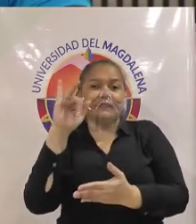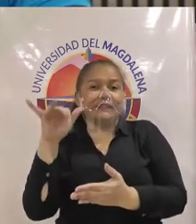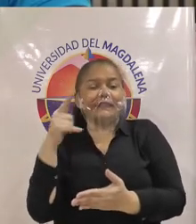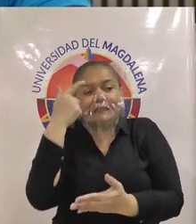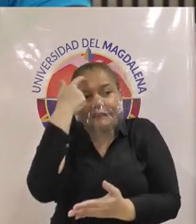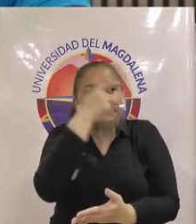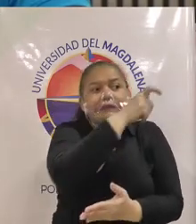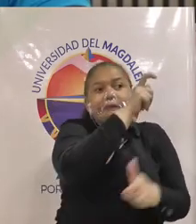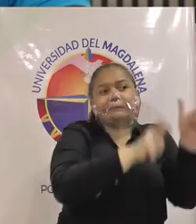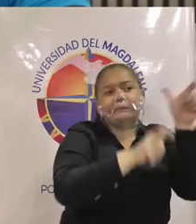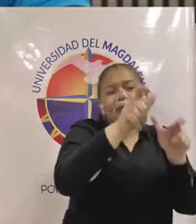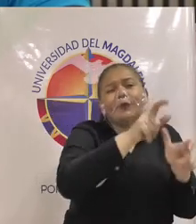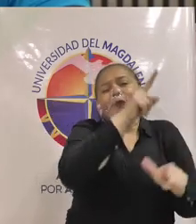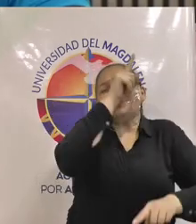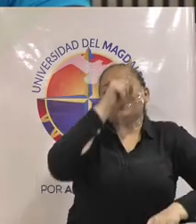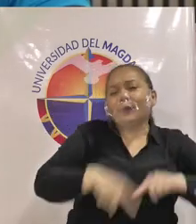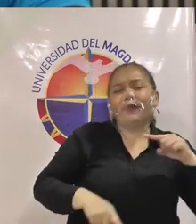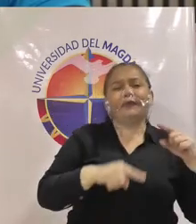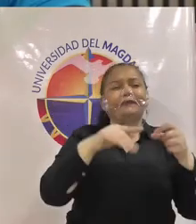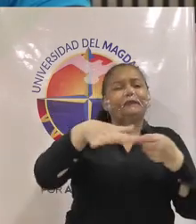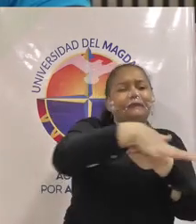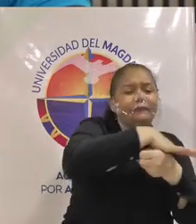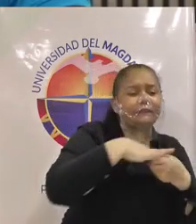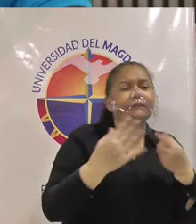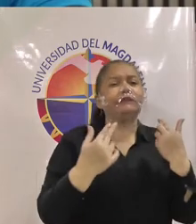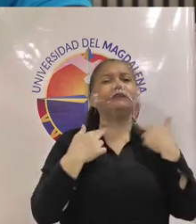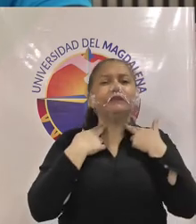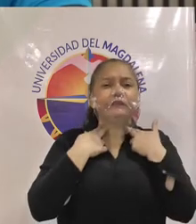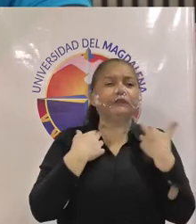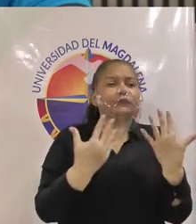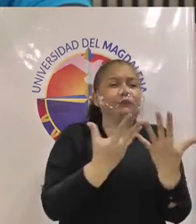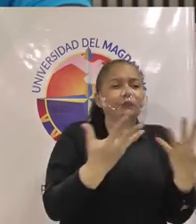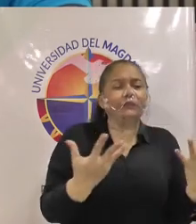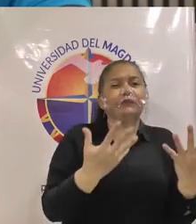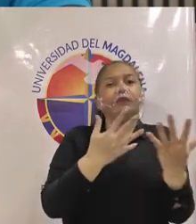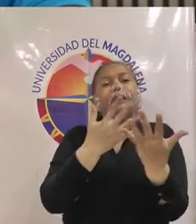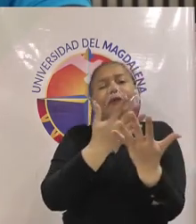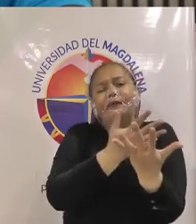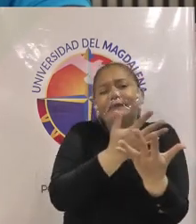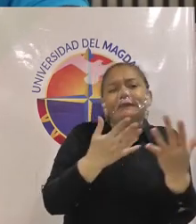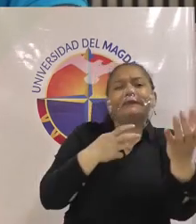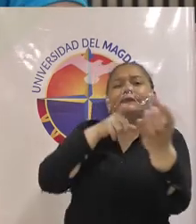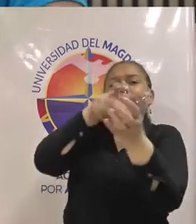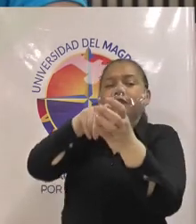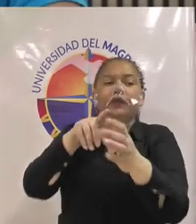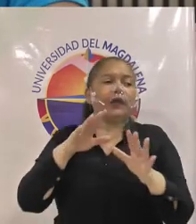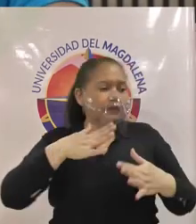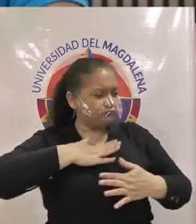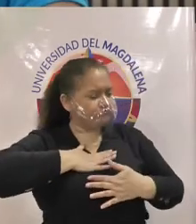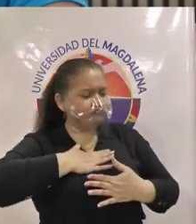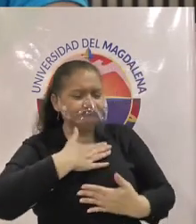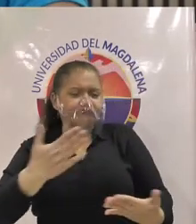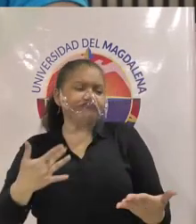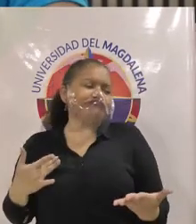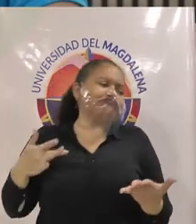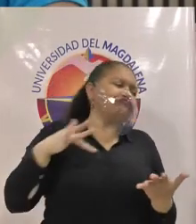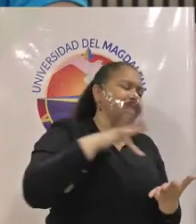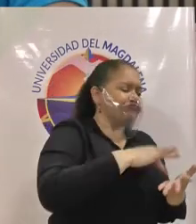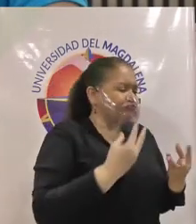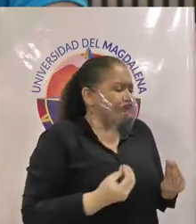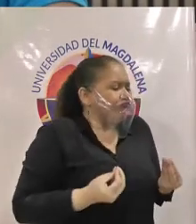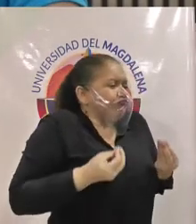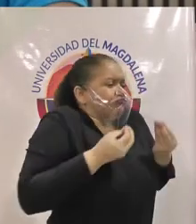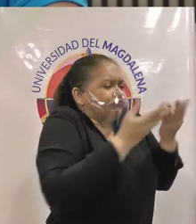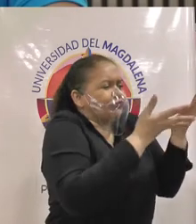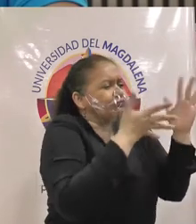condición socioeconómica y enseñarles desde nuestros conocimientos más de conocimiento desde nuestros saberes transmitirlo a ellos